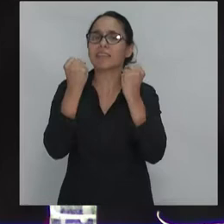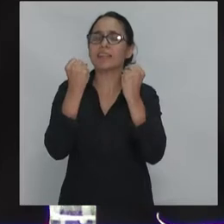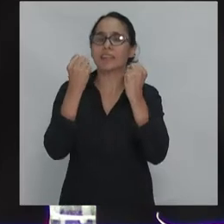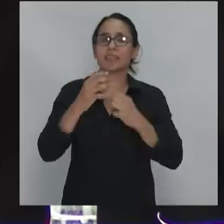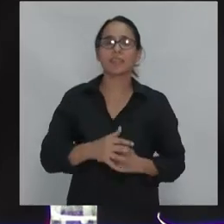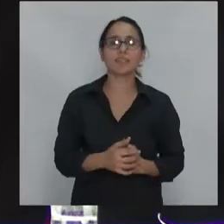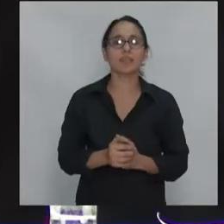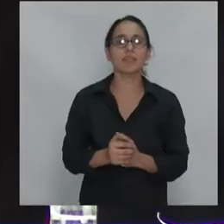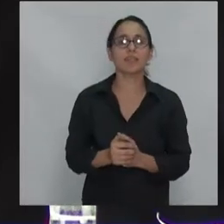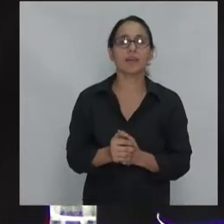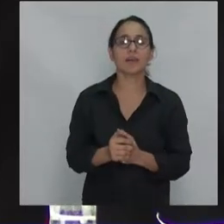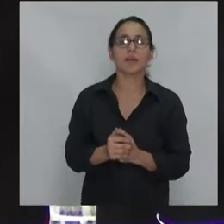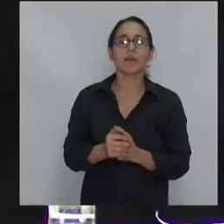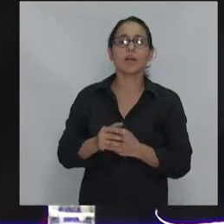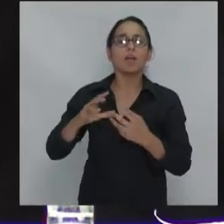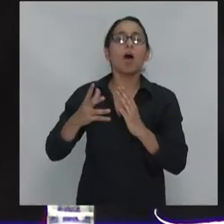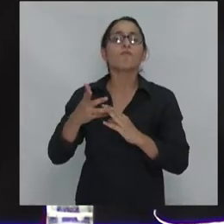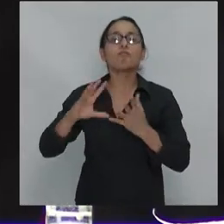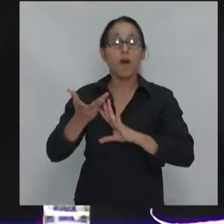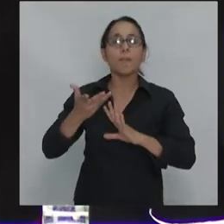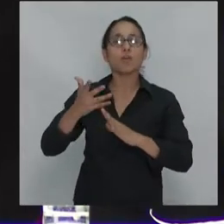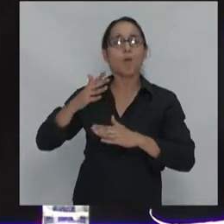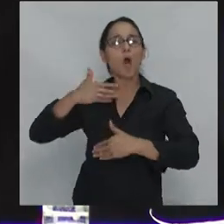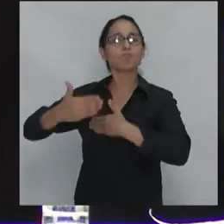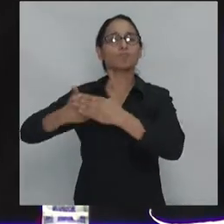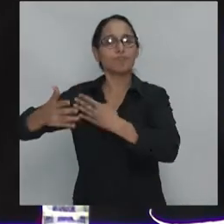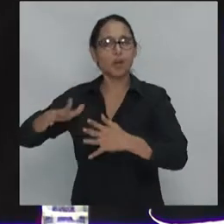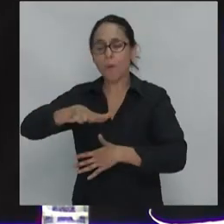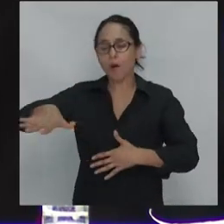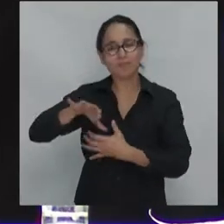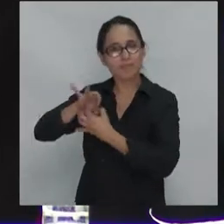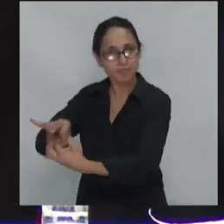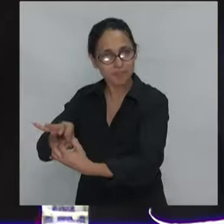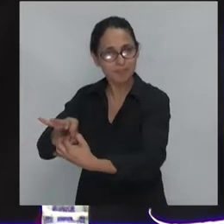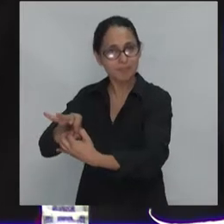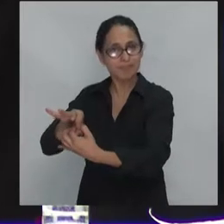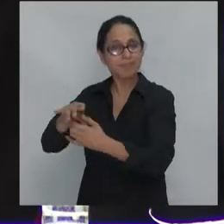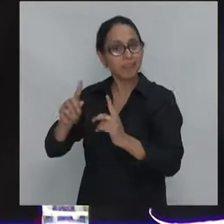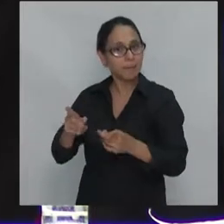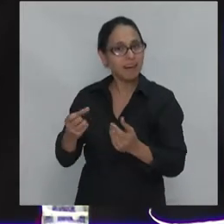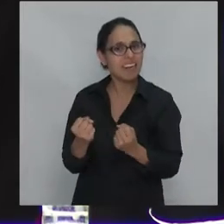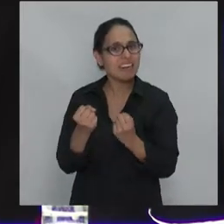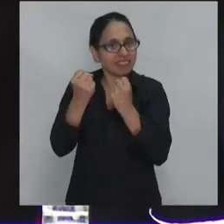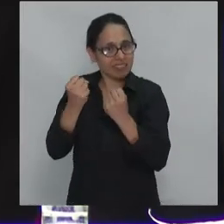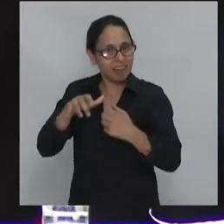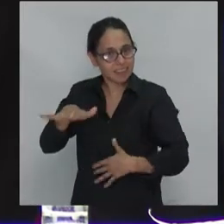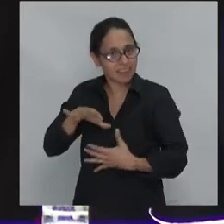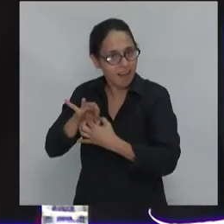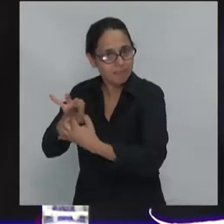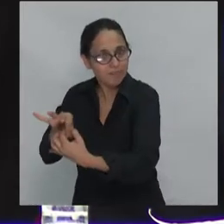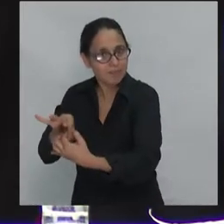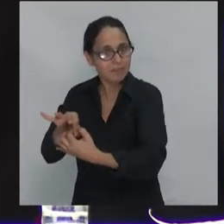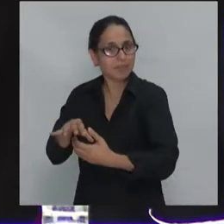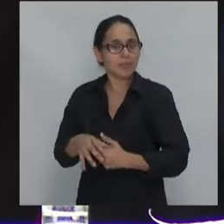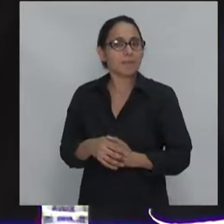del New Deal y de Franklin Roosevelt en los Estados Unidos, eso fue también una manera en la cual la sociedad se defendió